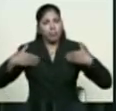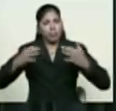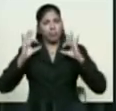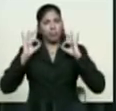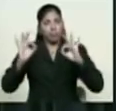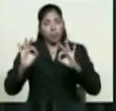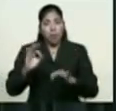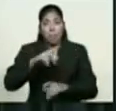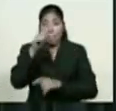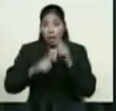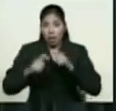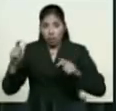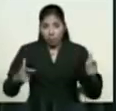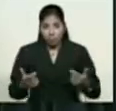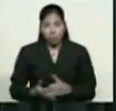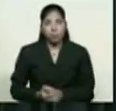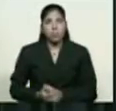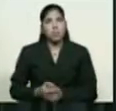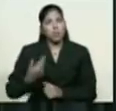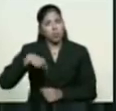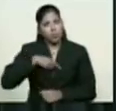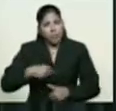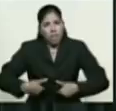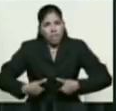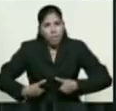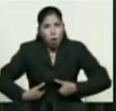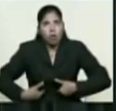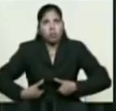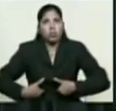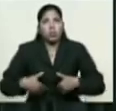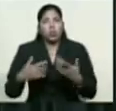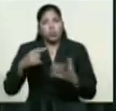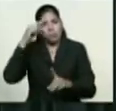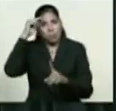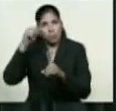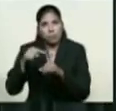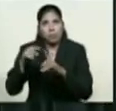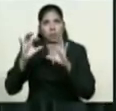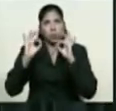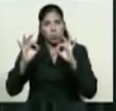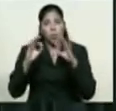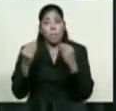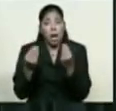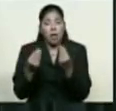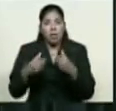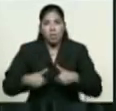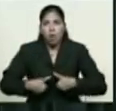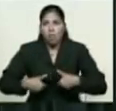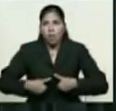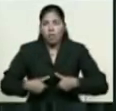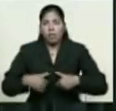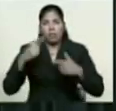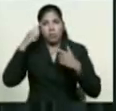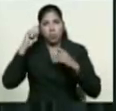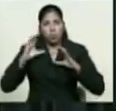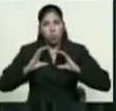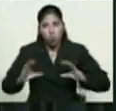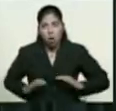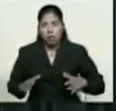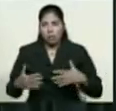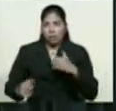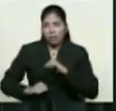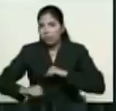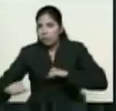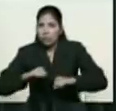ha sido un esfuerzo y un empeño constante del presidente en dedicarse en cuerpo, alma y corazón